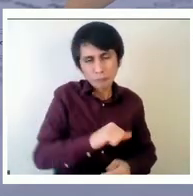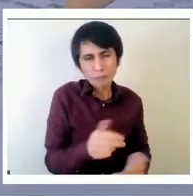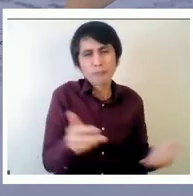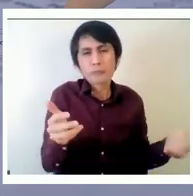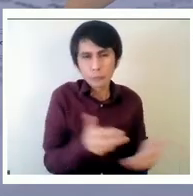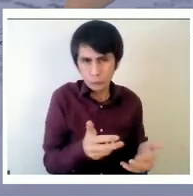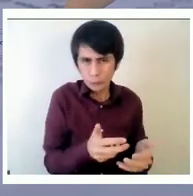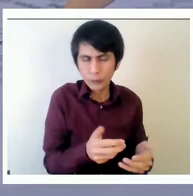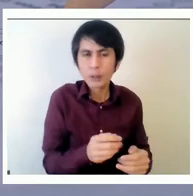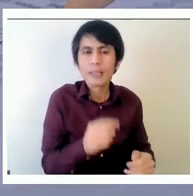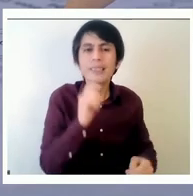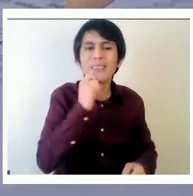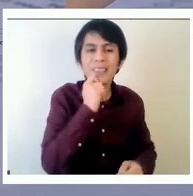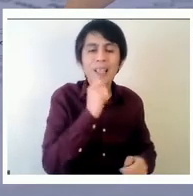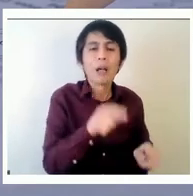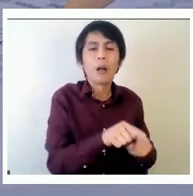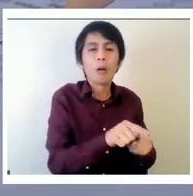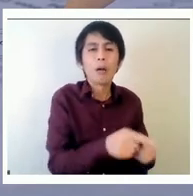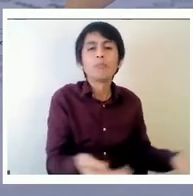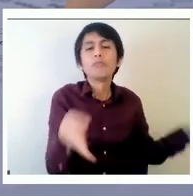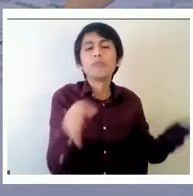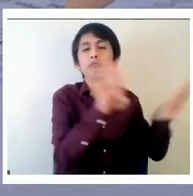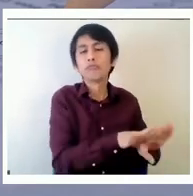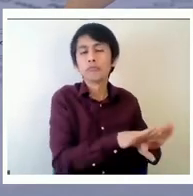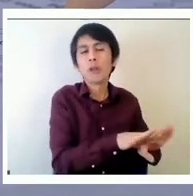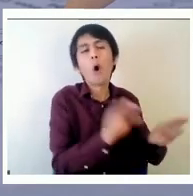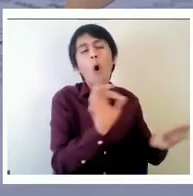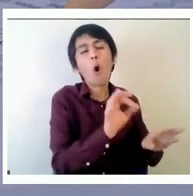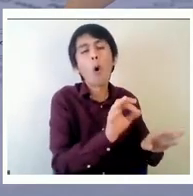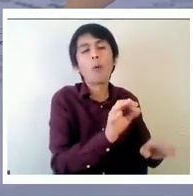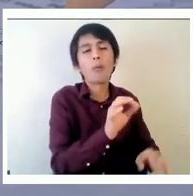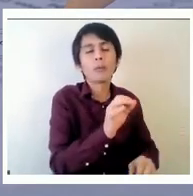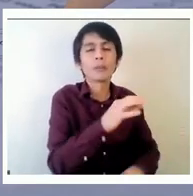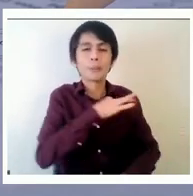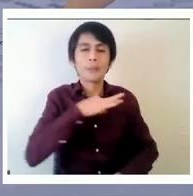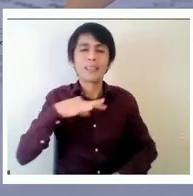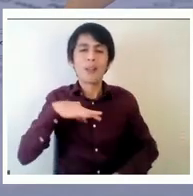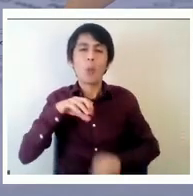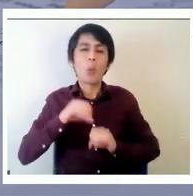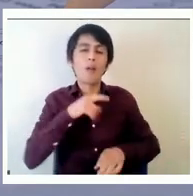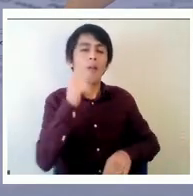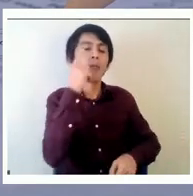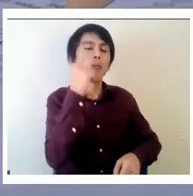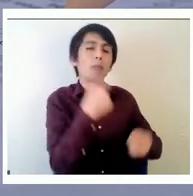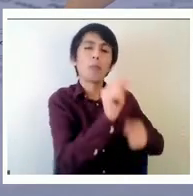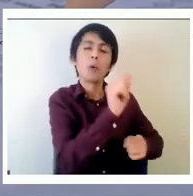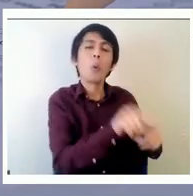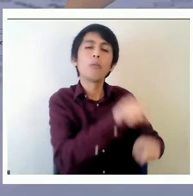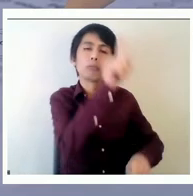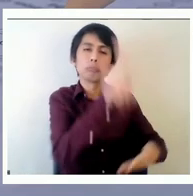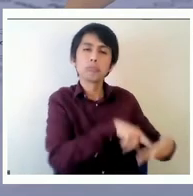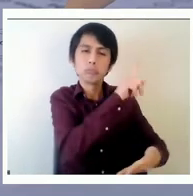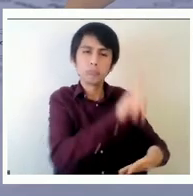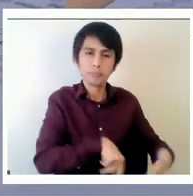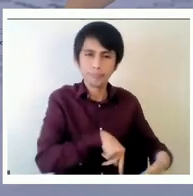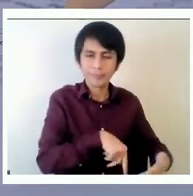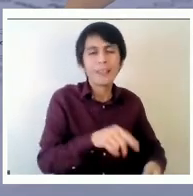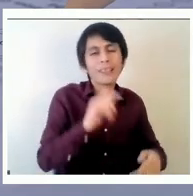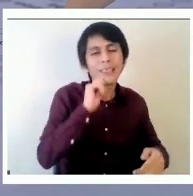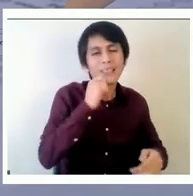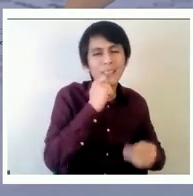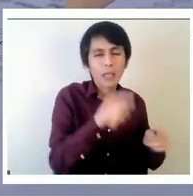reconocimiento oficial más bien técnicamente pero para nuestros invitados internacionales el cierre de las escuelas en el caso de una